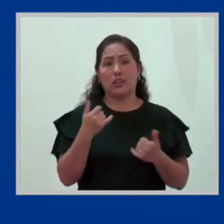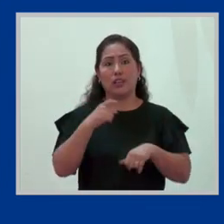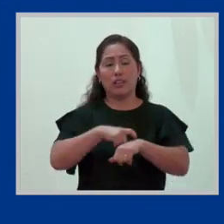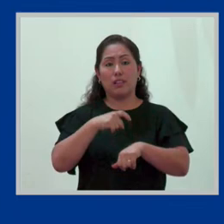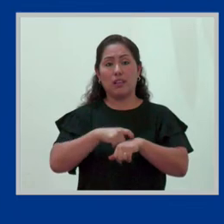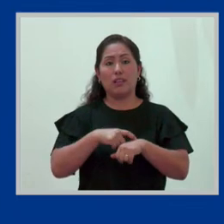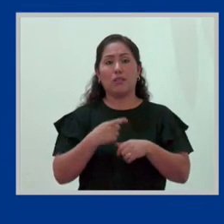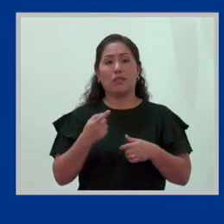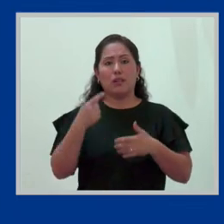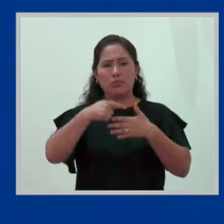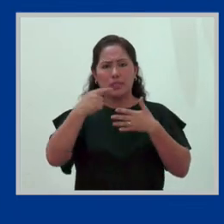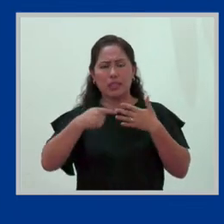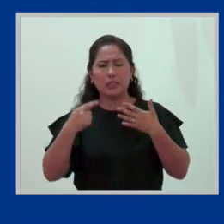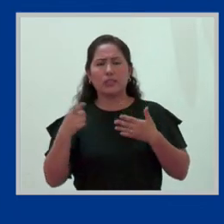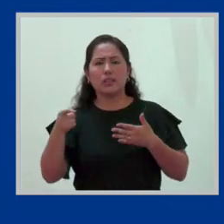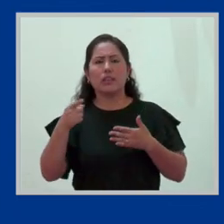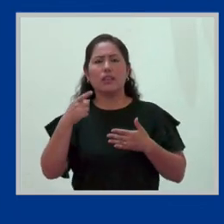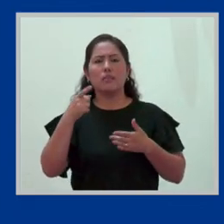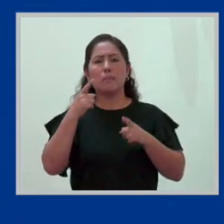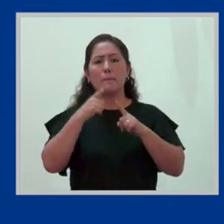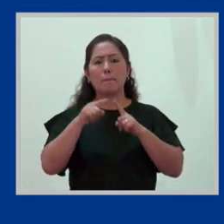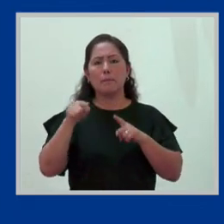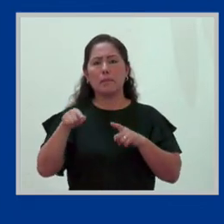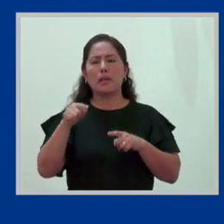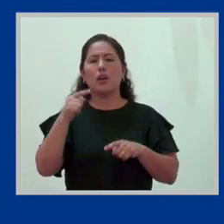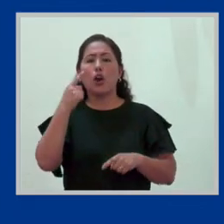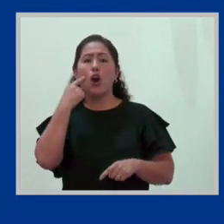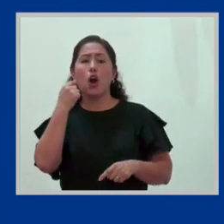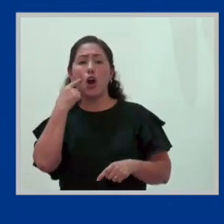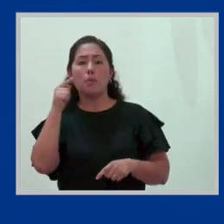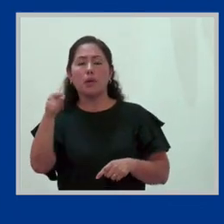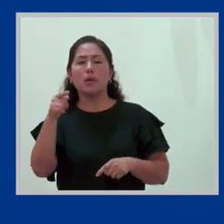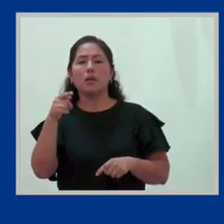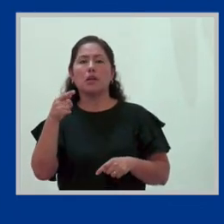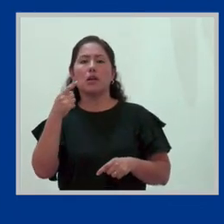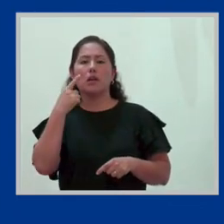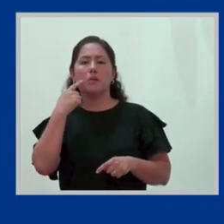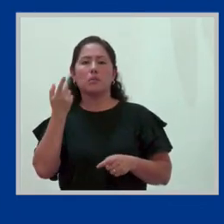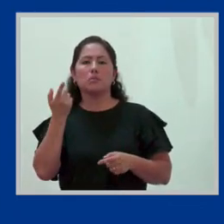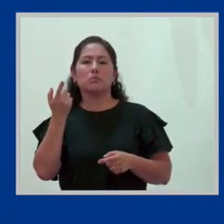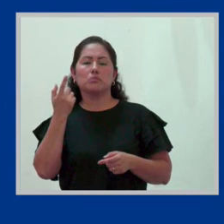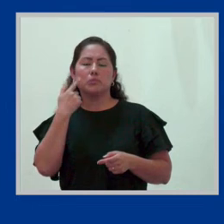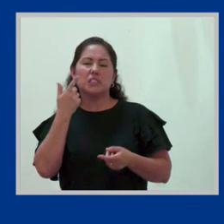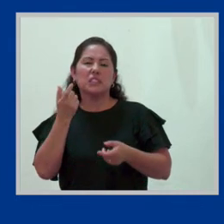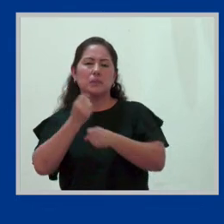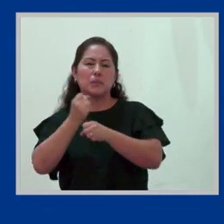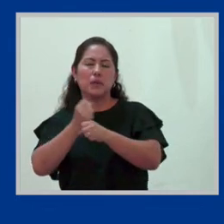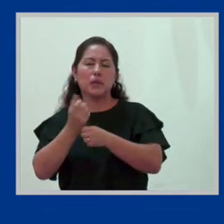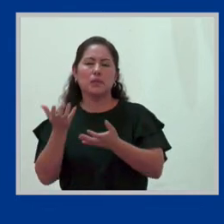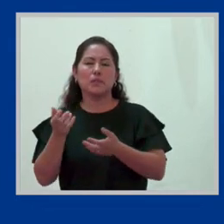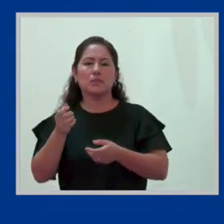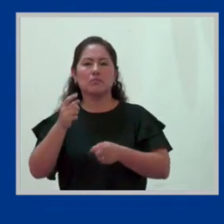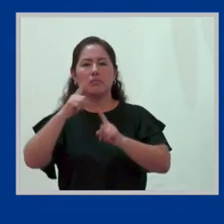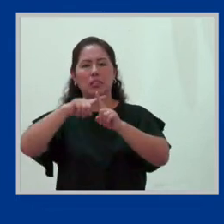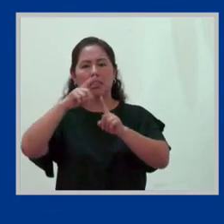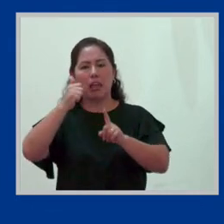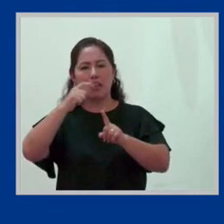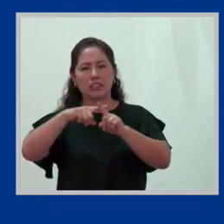quizá usamos más el término masculino para otras funciones como taxista, por ejemplo, ¿no? Entonces,